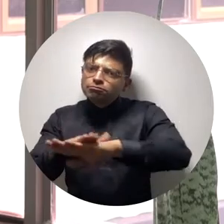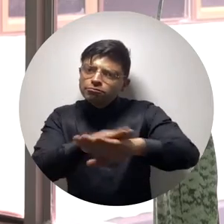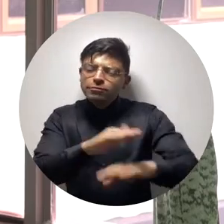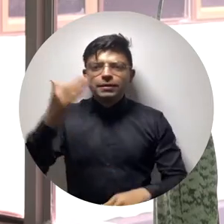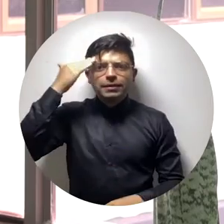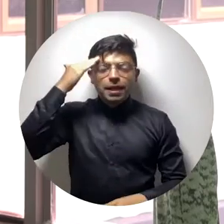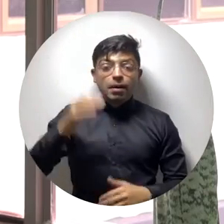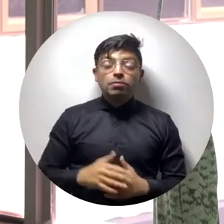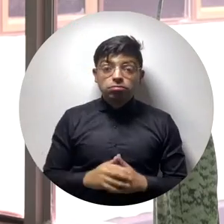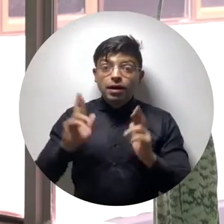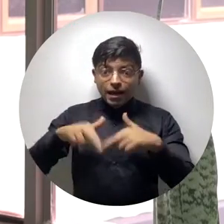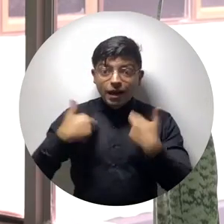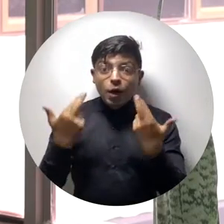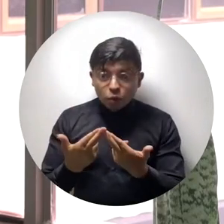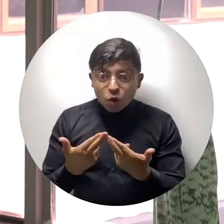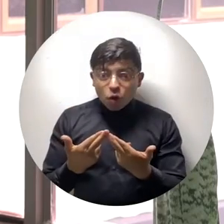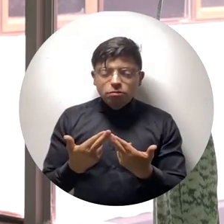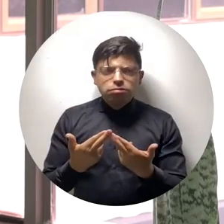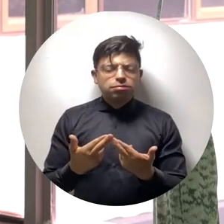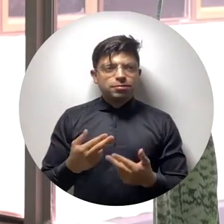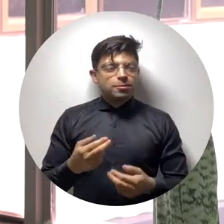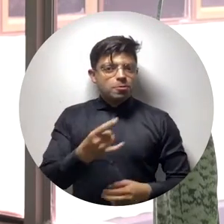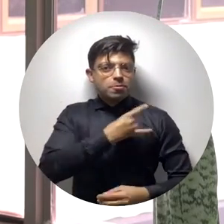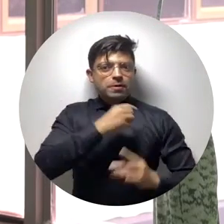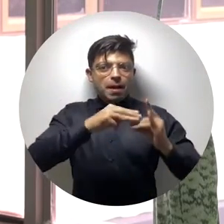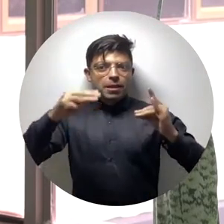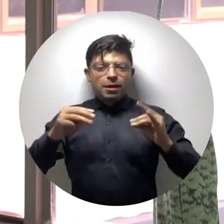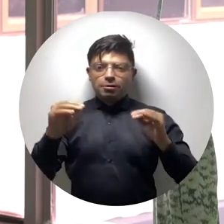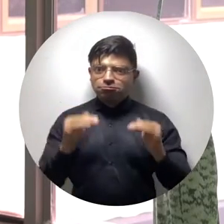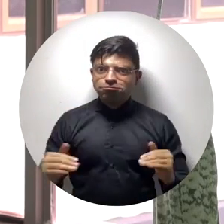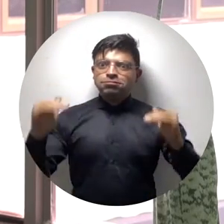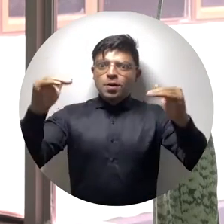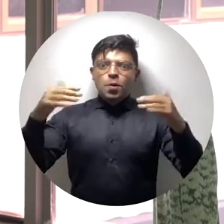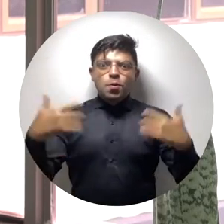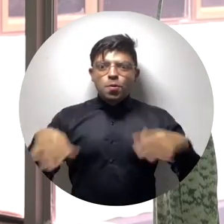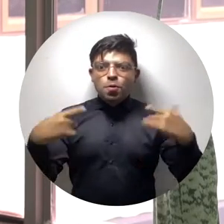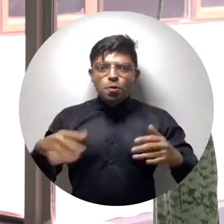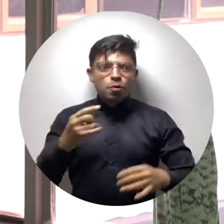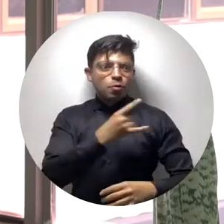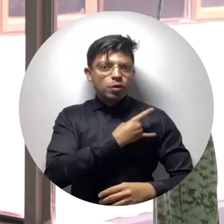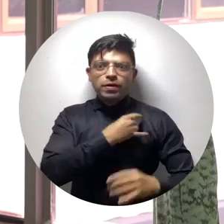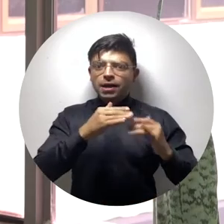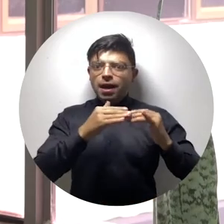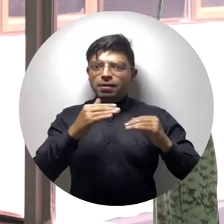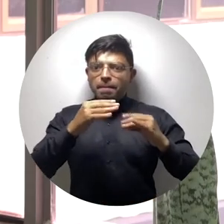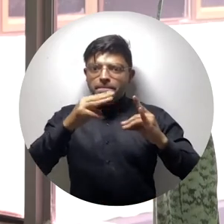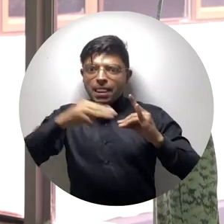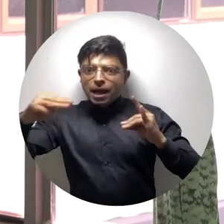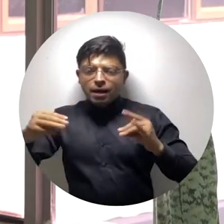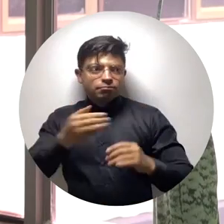sepa que en esa reunión quedamos la Universidad de Magdalena como la universidad con